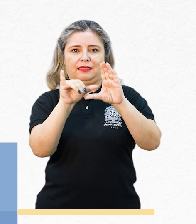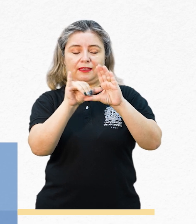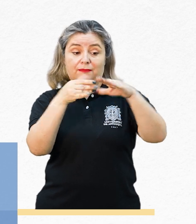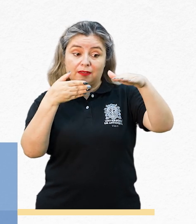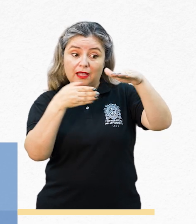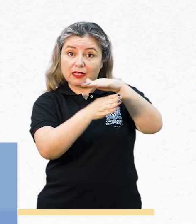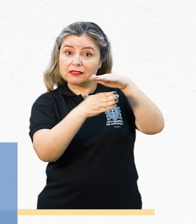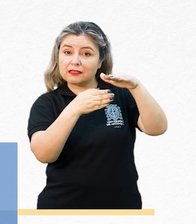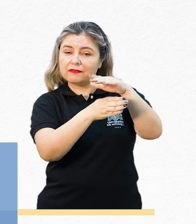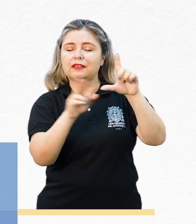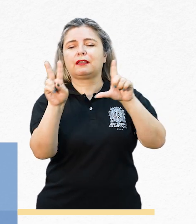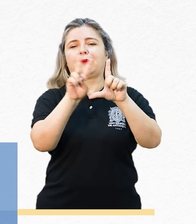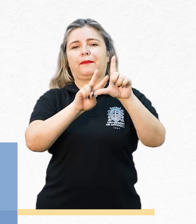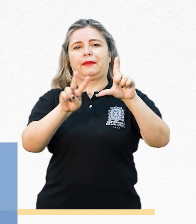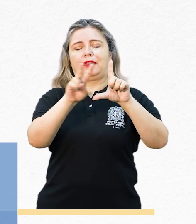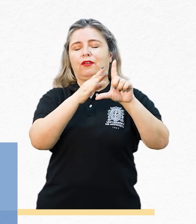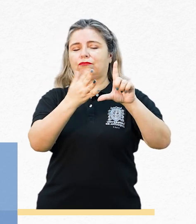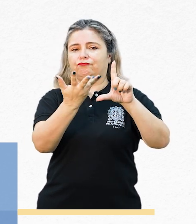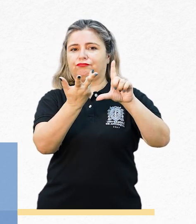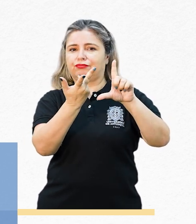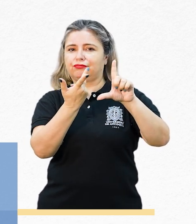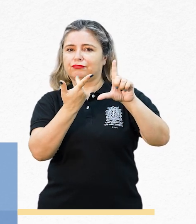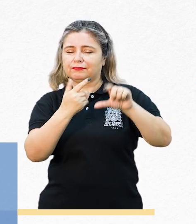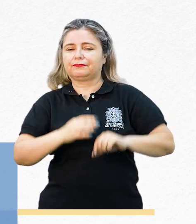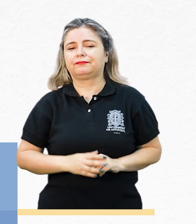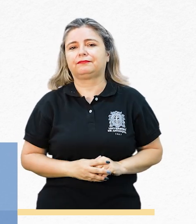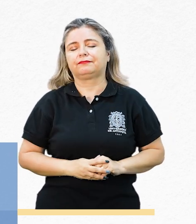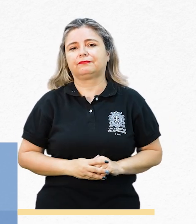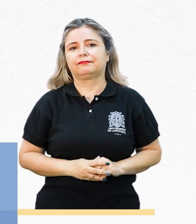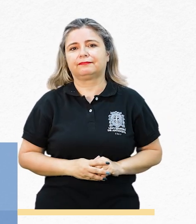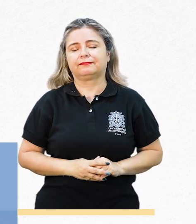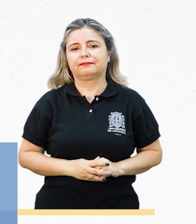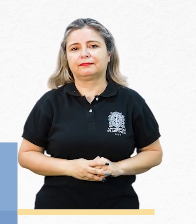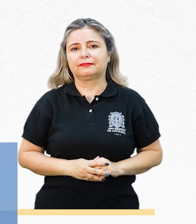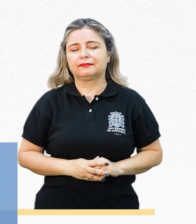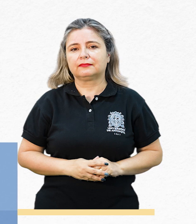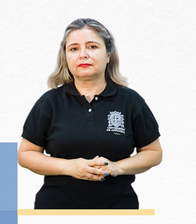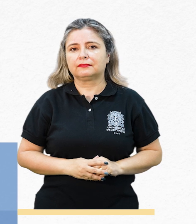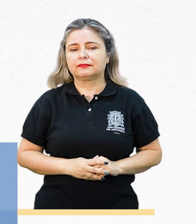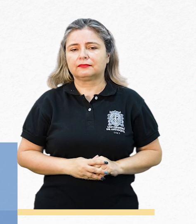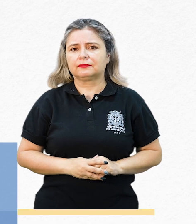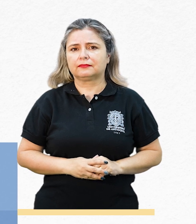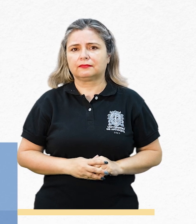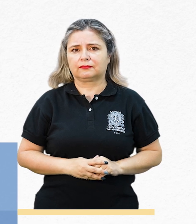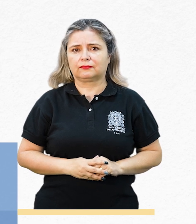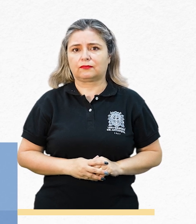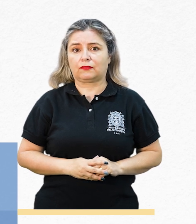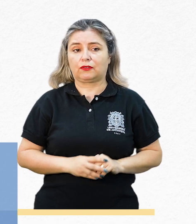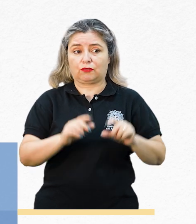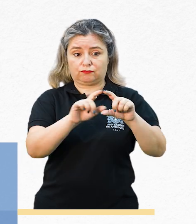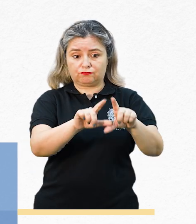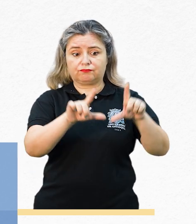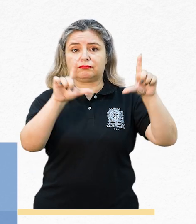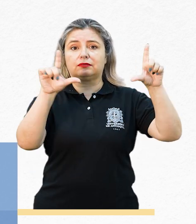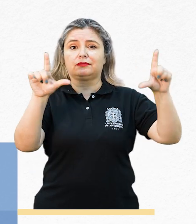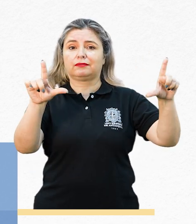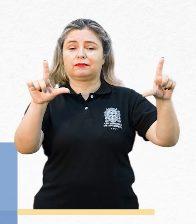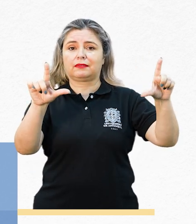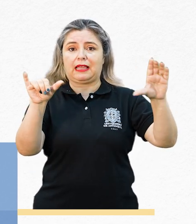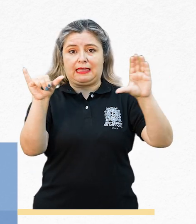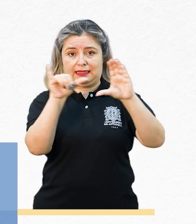de accesibilidad de la plataforma Google Meet con el lector de pantalla. Estoy en este momento